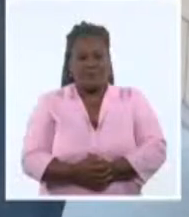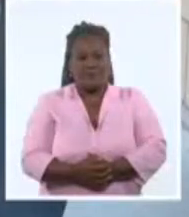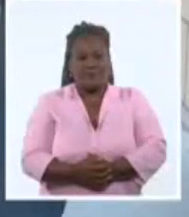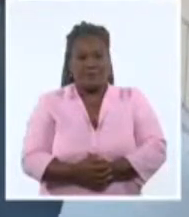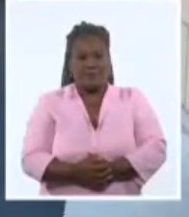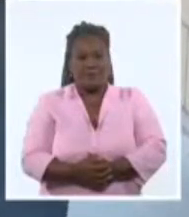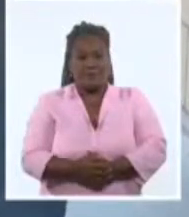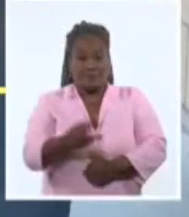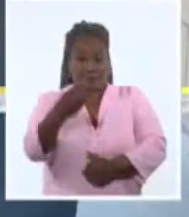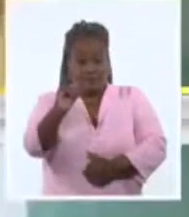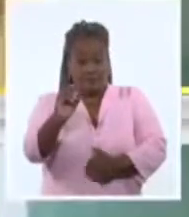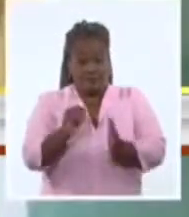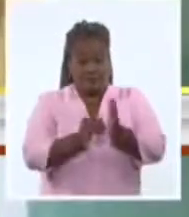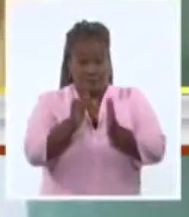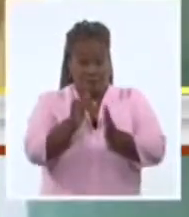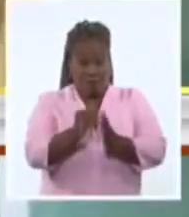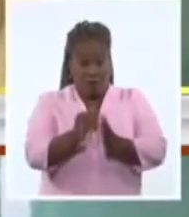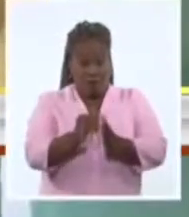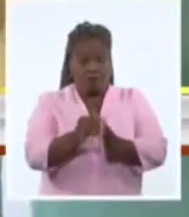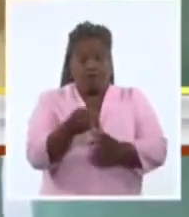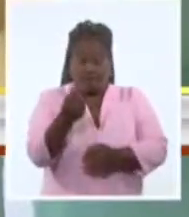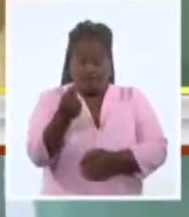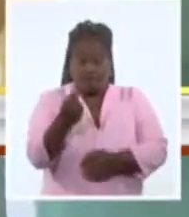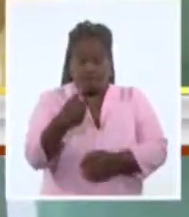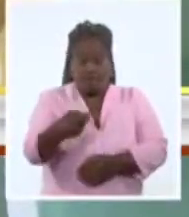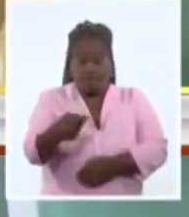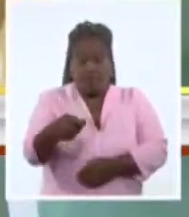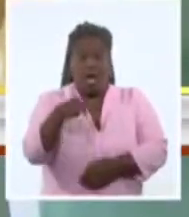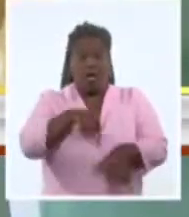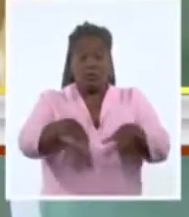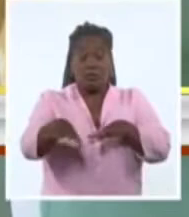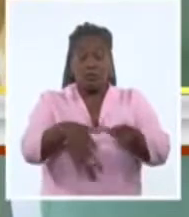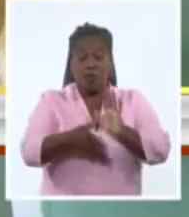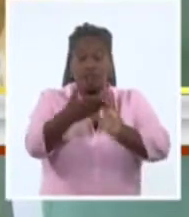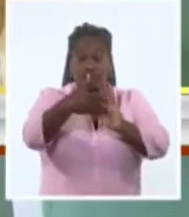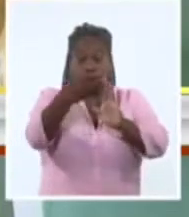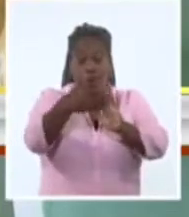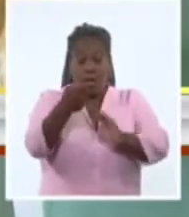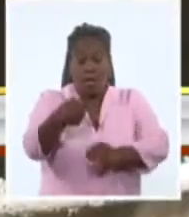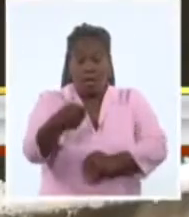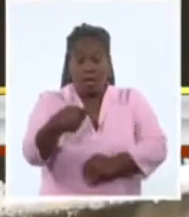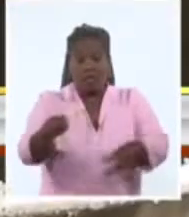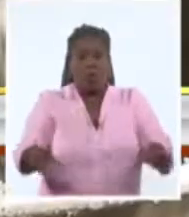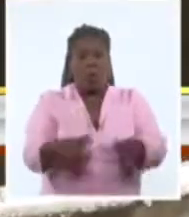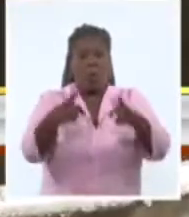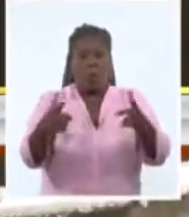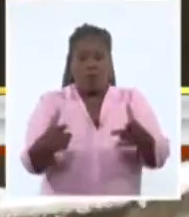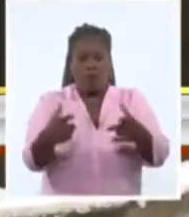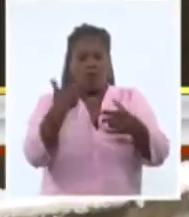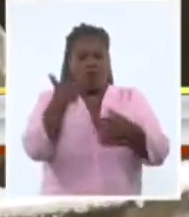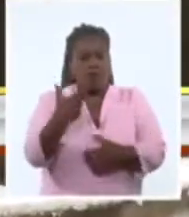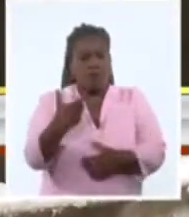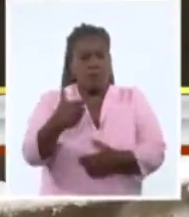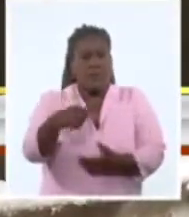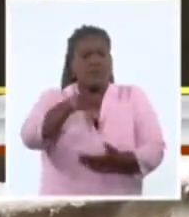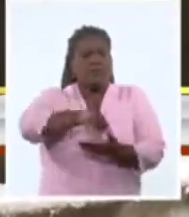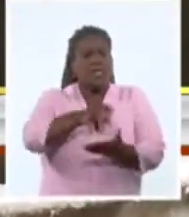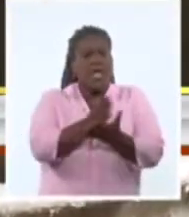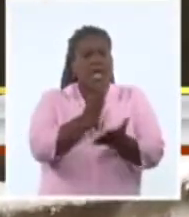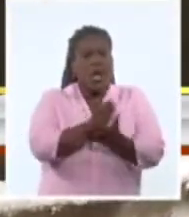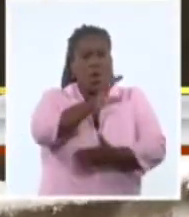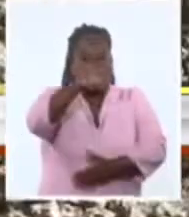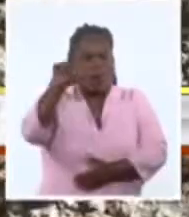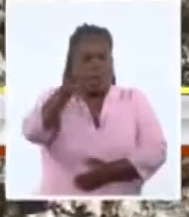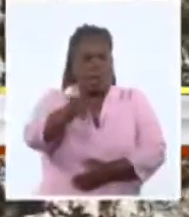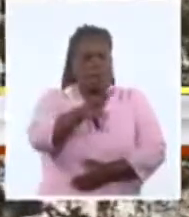Más de 20 millones de pesos sustentaron una buena parte de las acciones constructivas que se han ejecutado principalmente en centros educativos de la ciudad